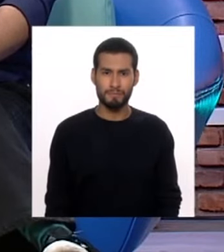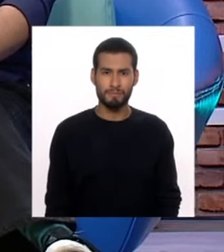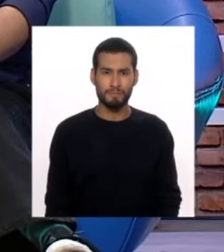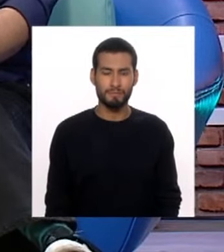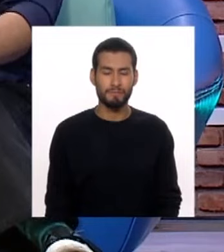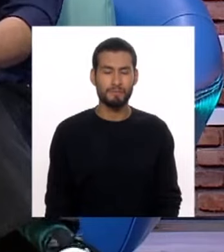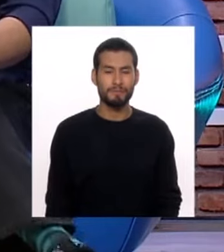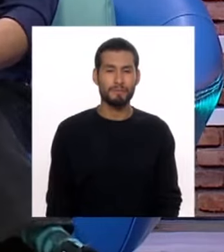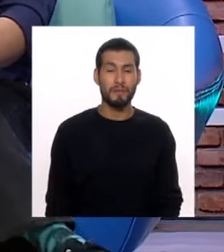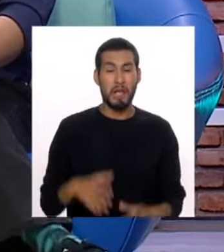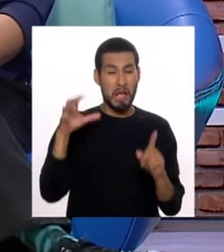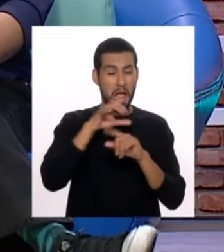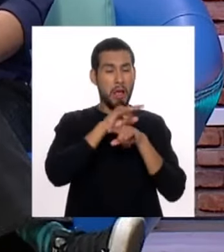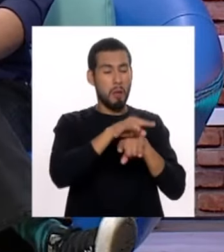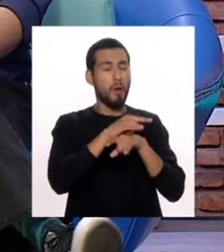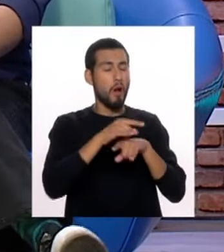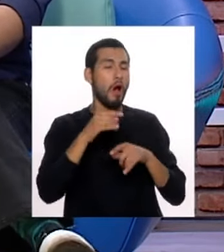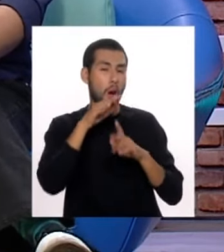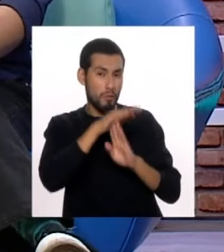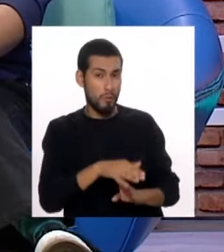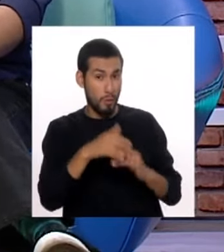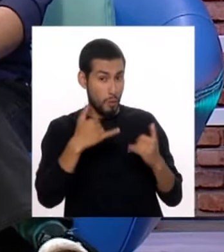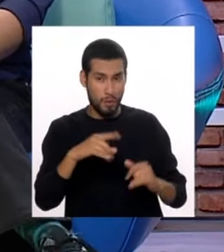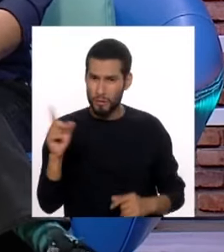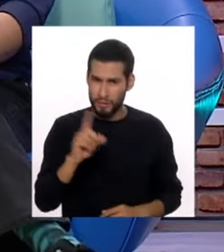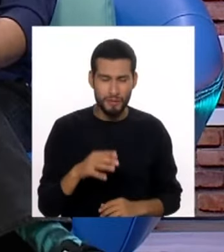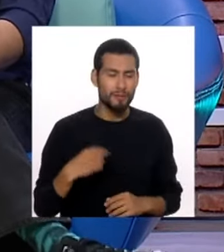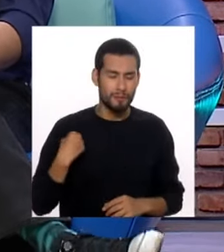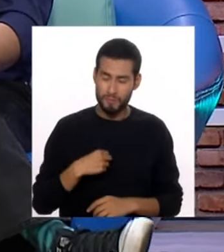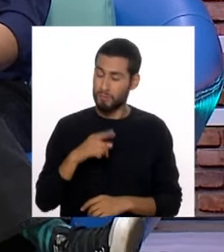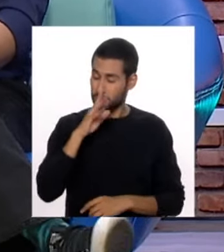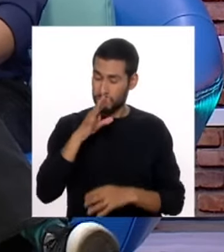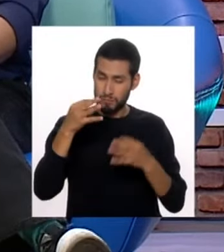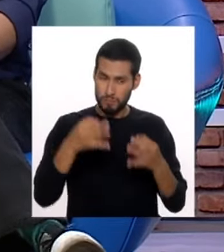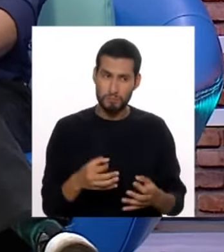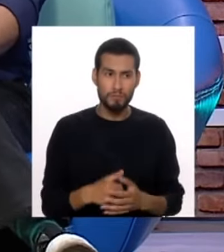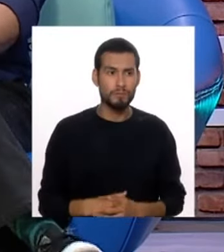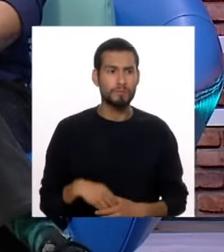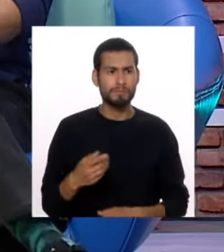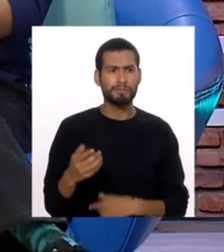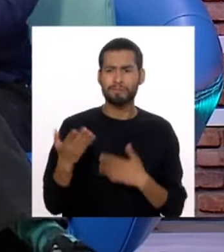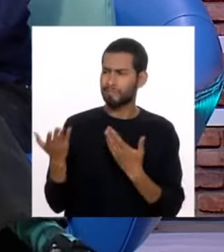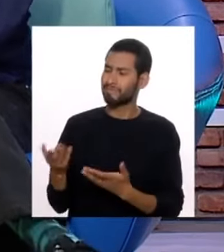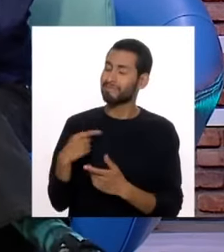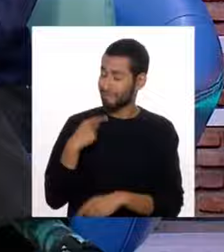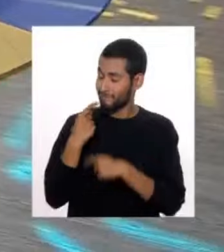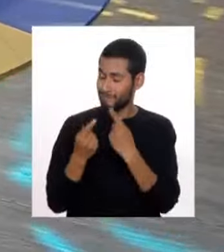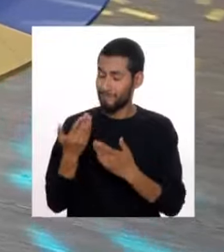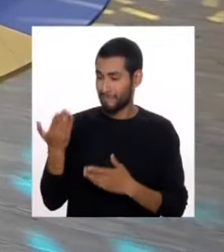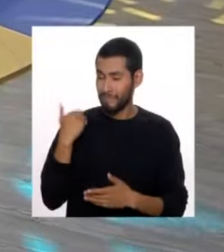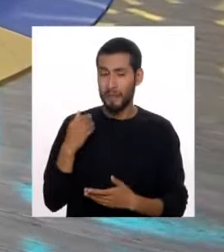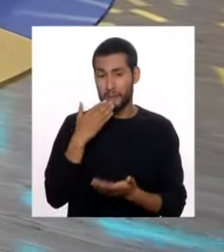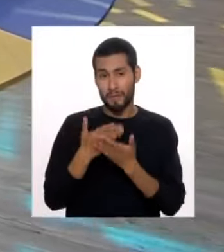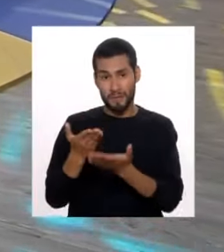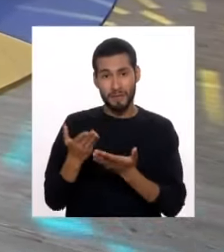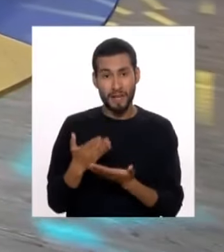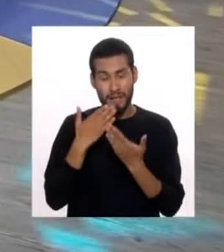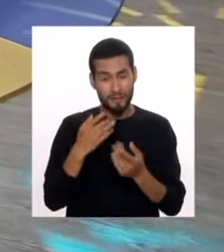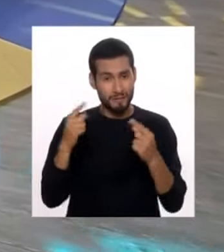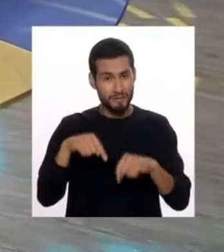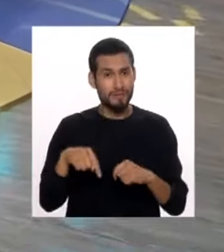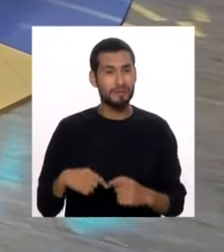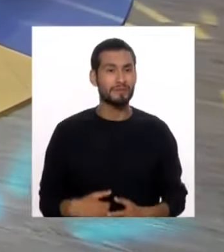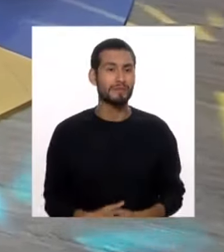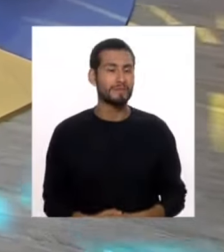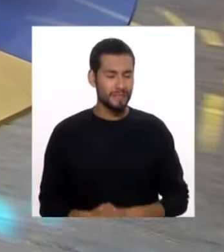El bullying no es juego y es algo que nosotros nos hemos tomado muy en serio. Pavel, como te decía hace un momento, bienvenido. Muchas gracias por estar